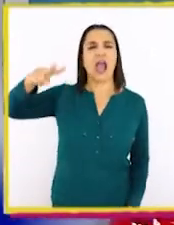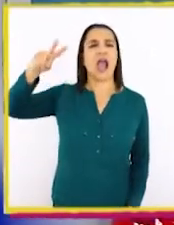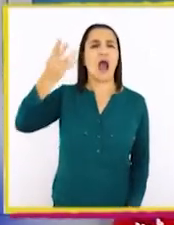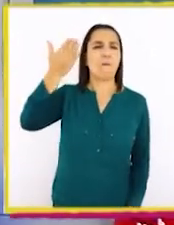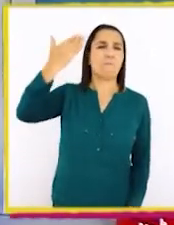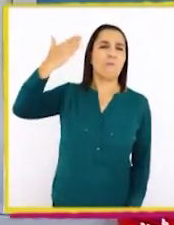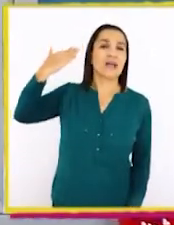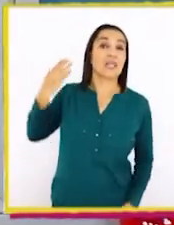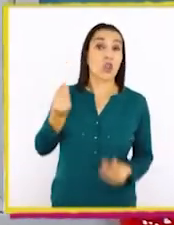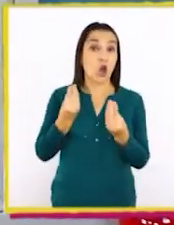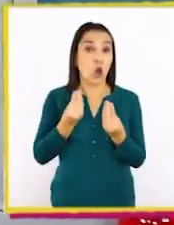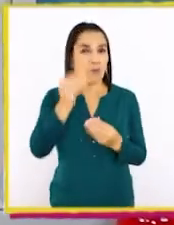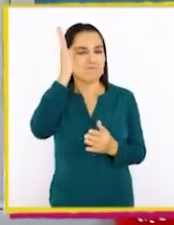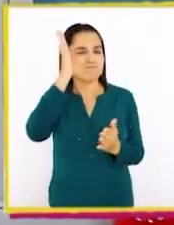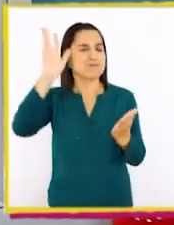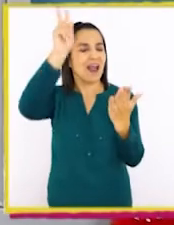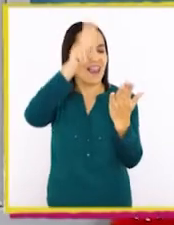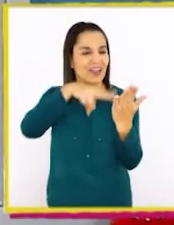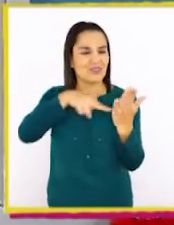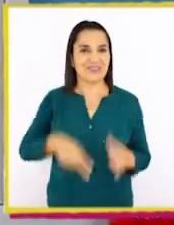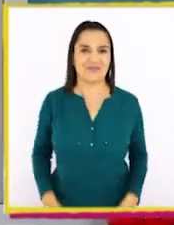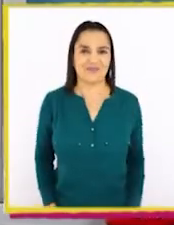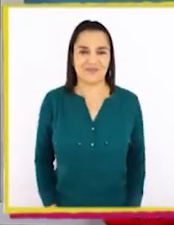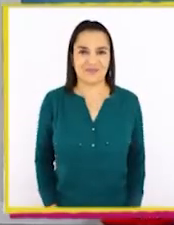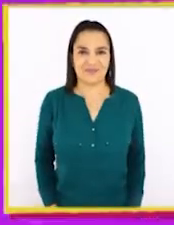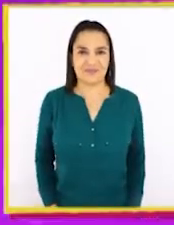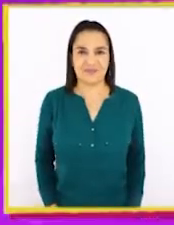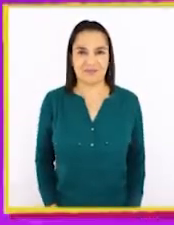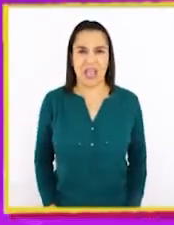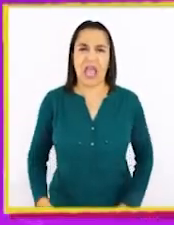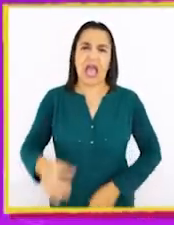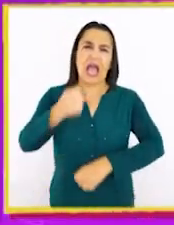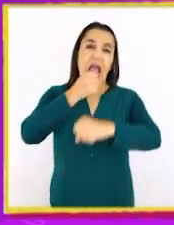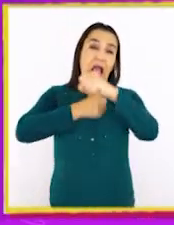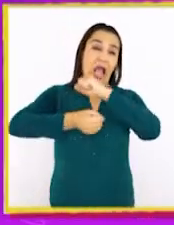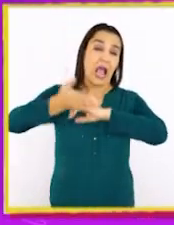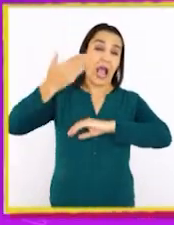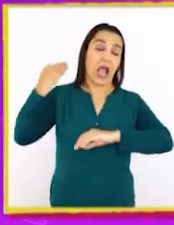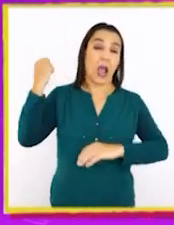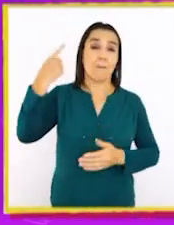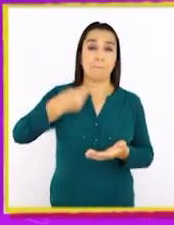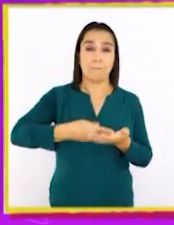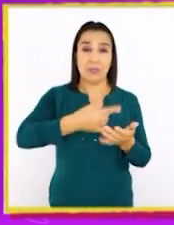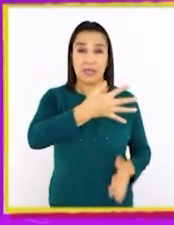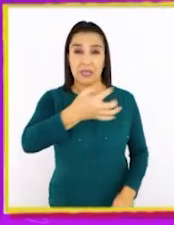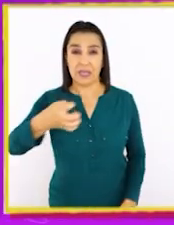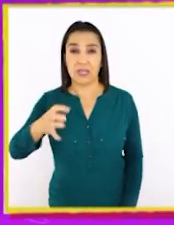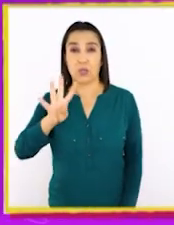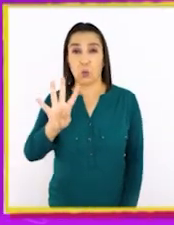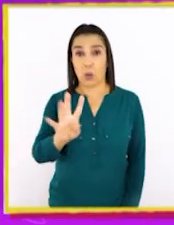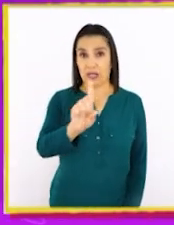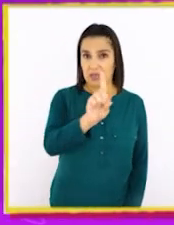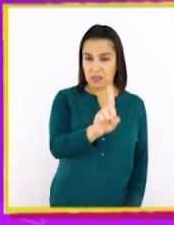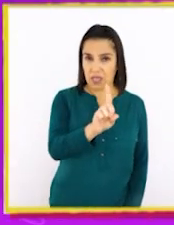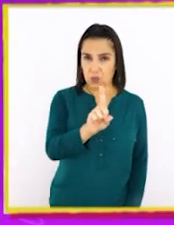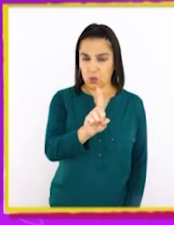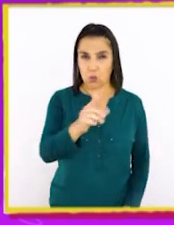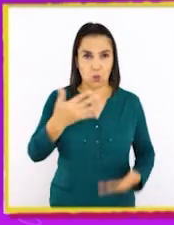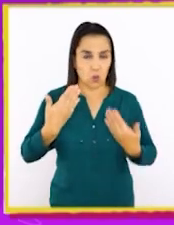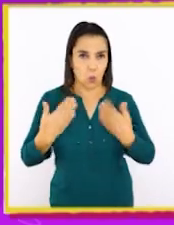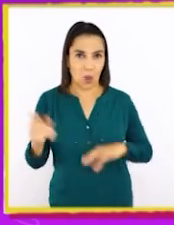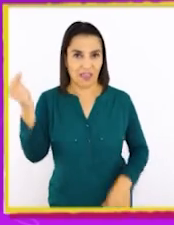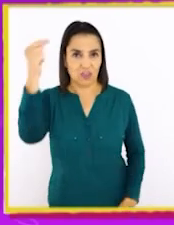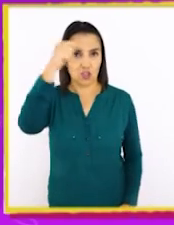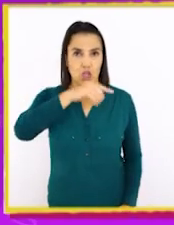a través de la lectura. Hace muchos años, en 1541, cuando